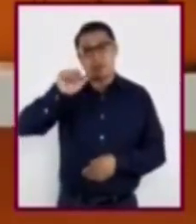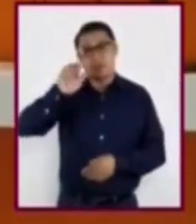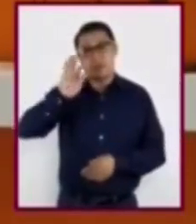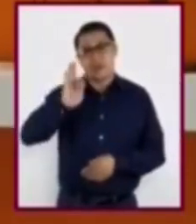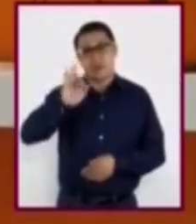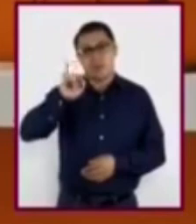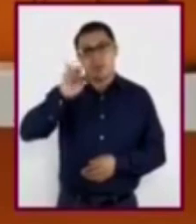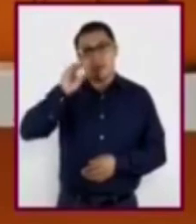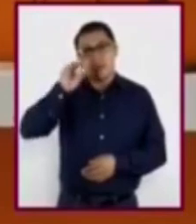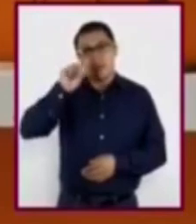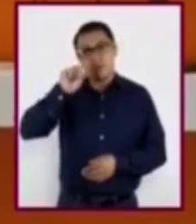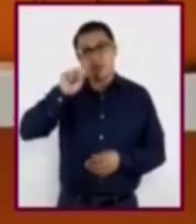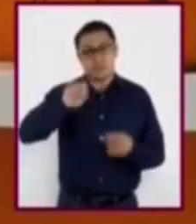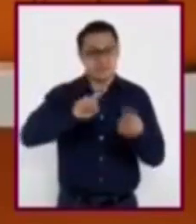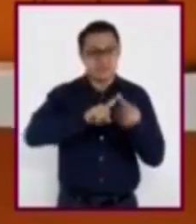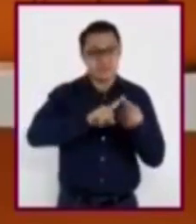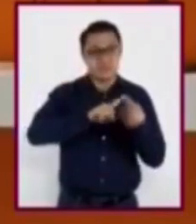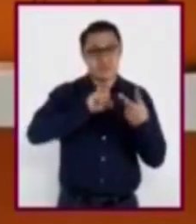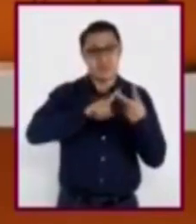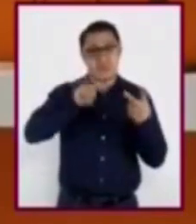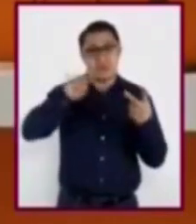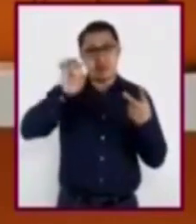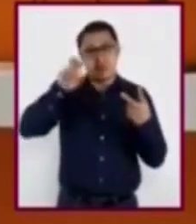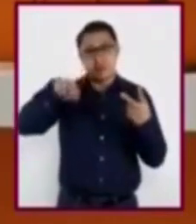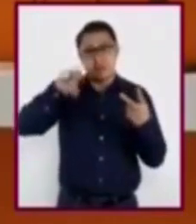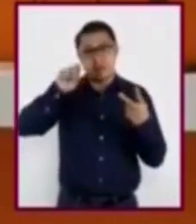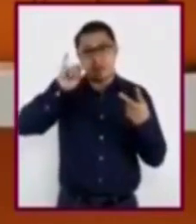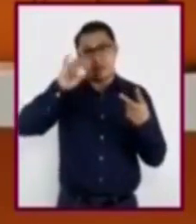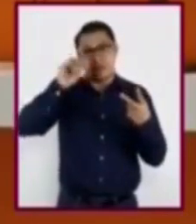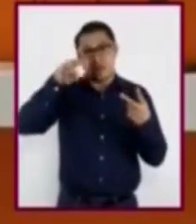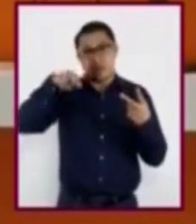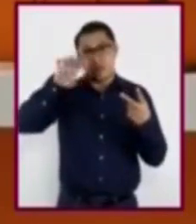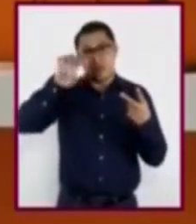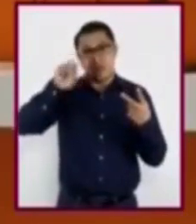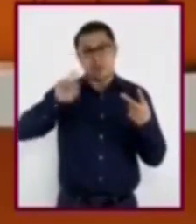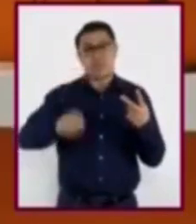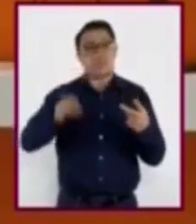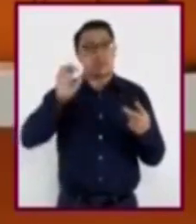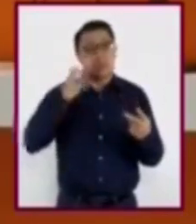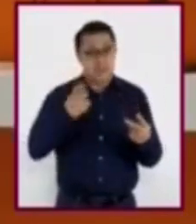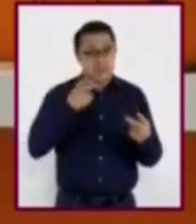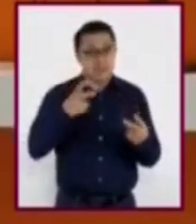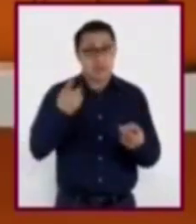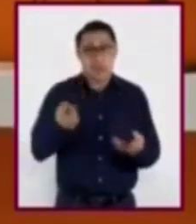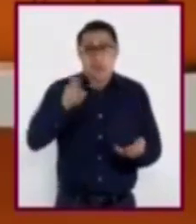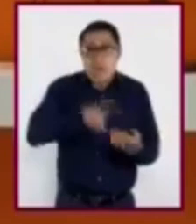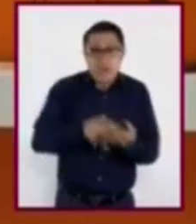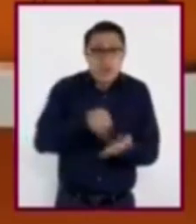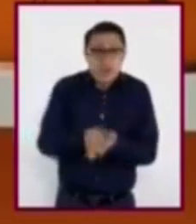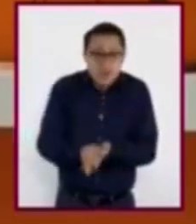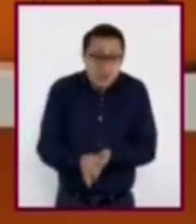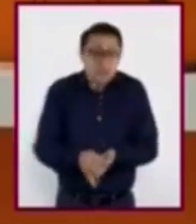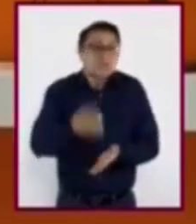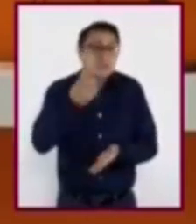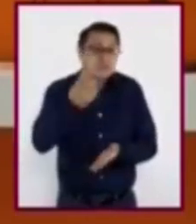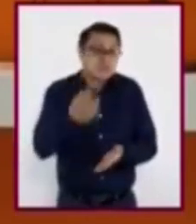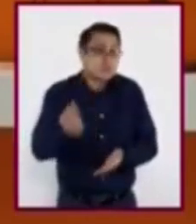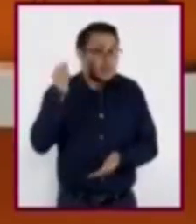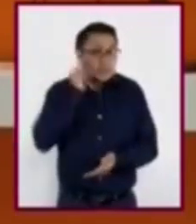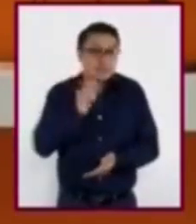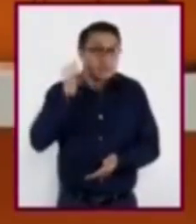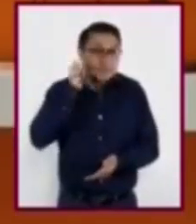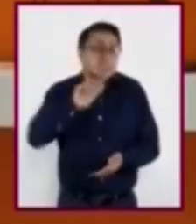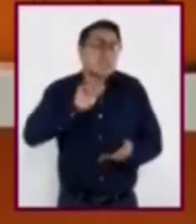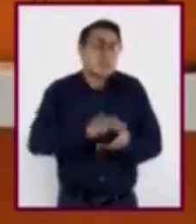dilemas que se sobrellevan cuando se reacciona de manera autónoma. El recuento de las ideas